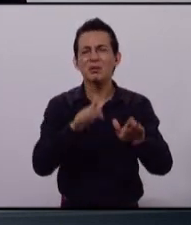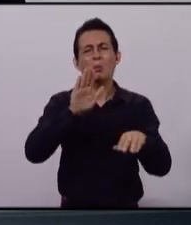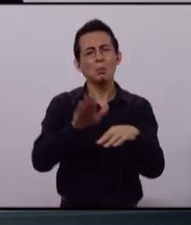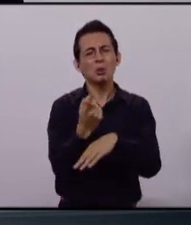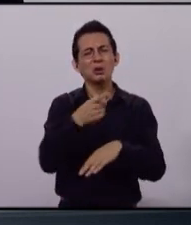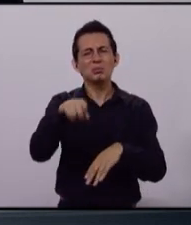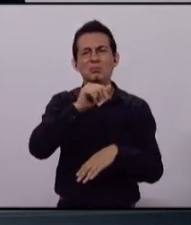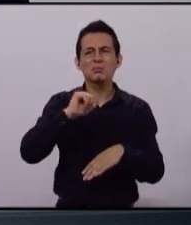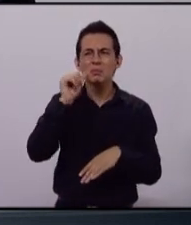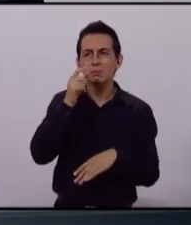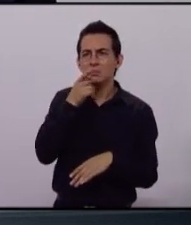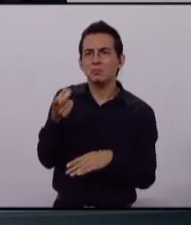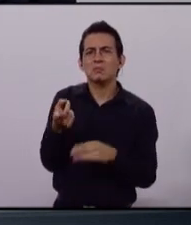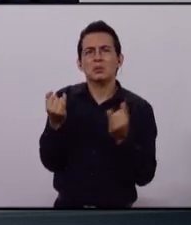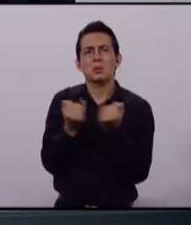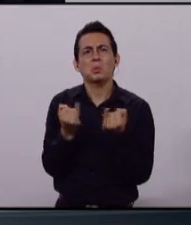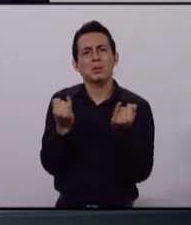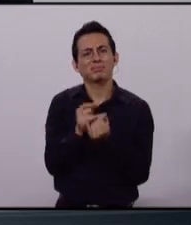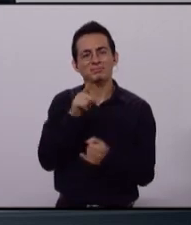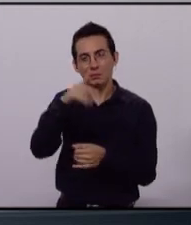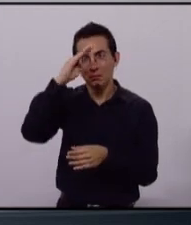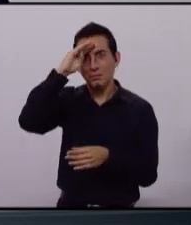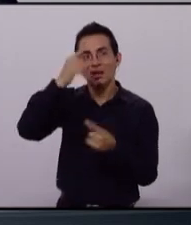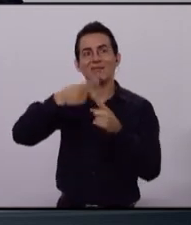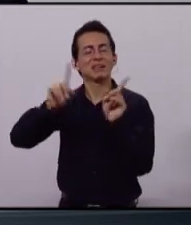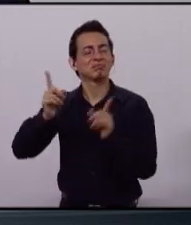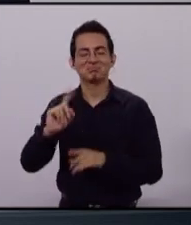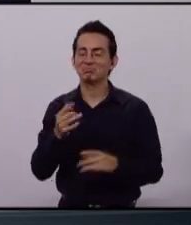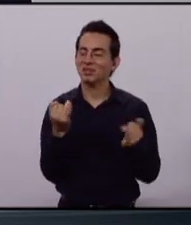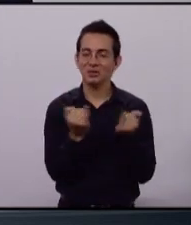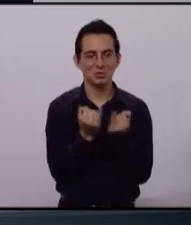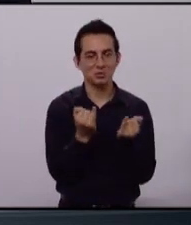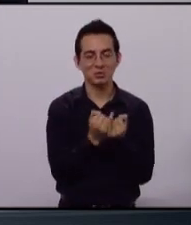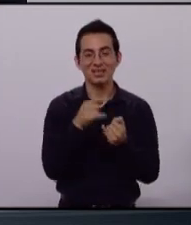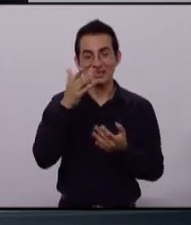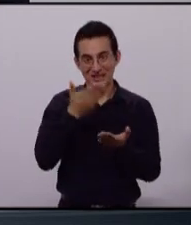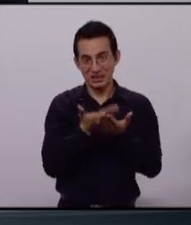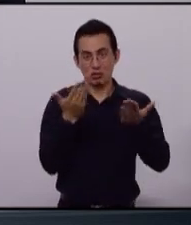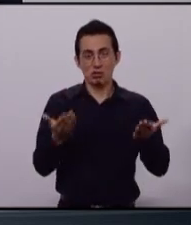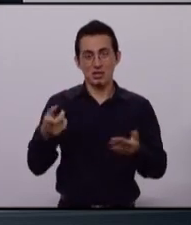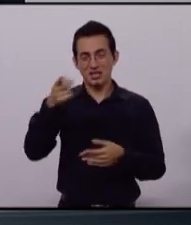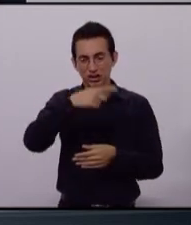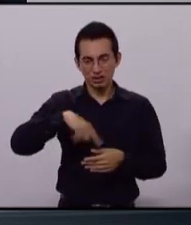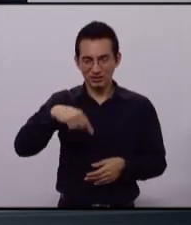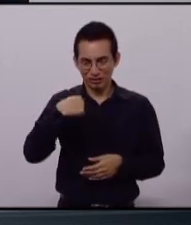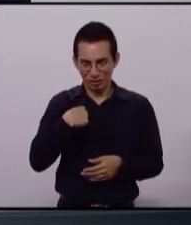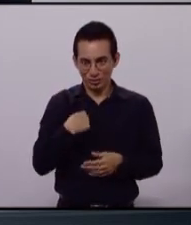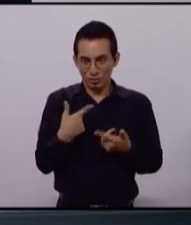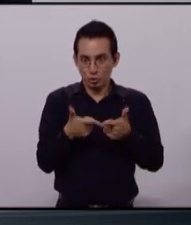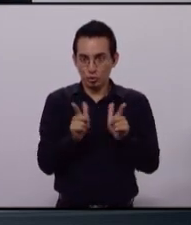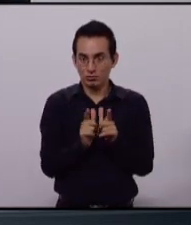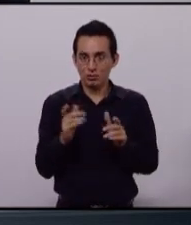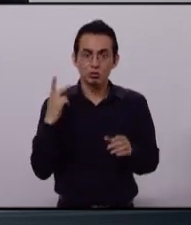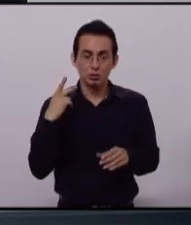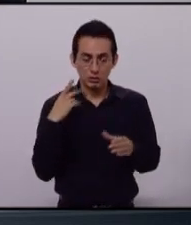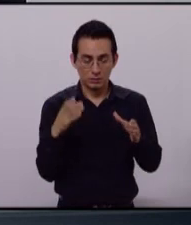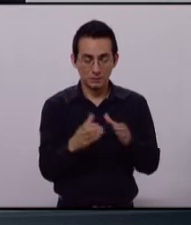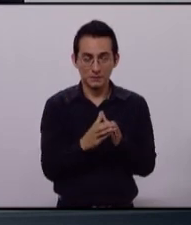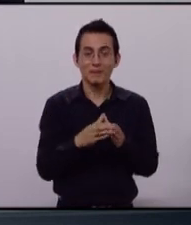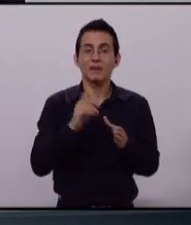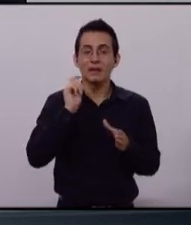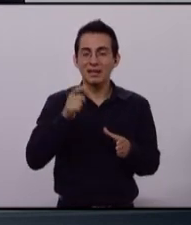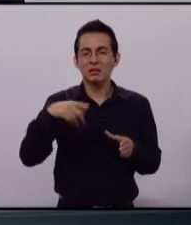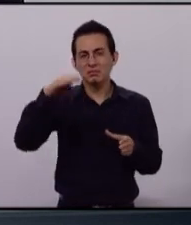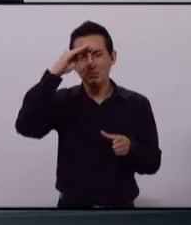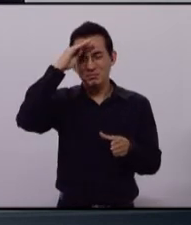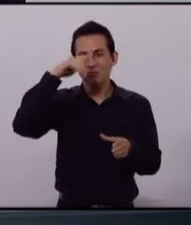si nunca lo han sido? Encuentro Social es un partido verdaderamente de ciudadanos, que no se digan ciudadanos los que